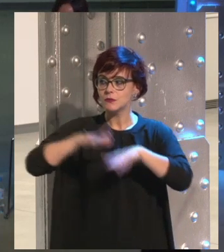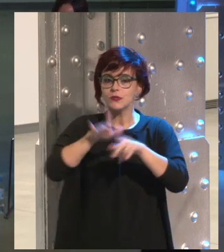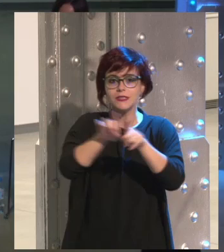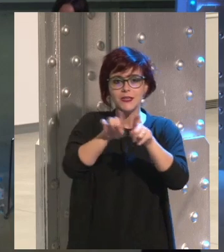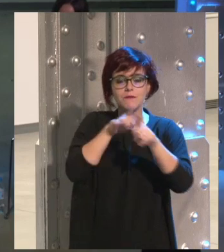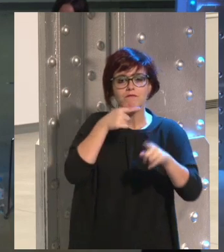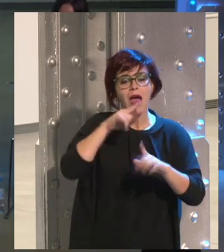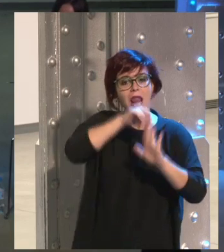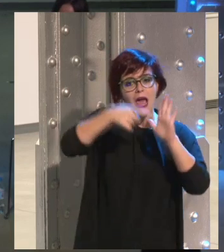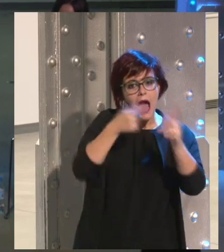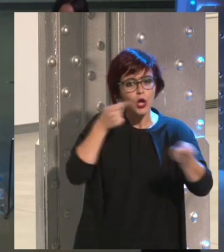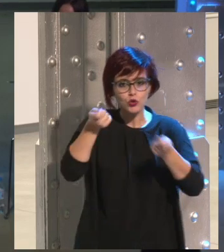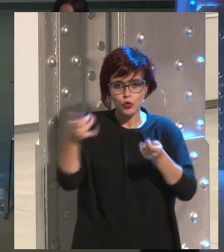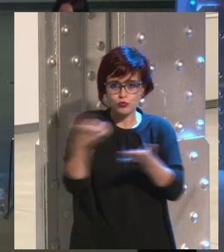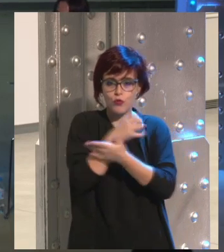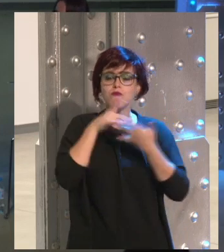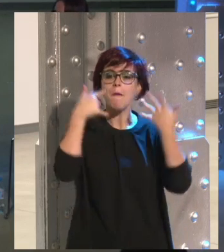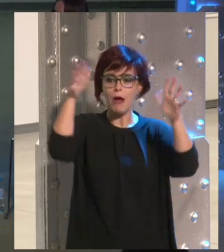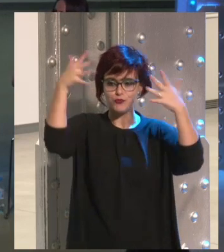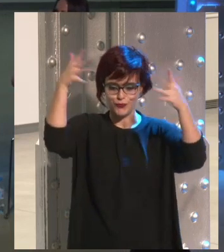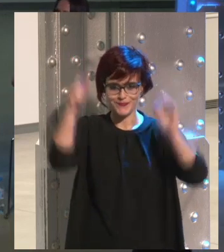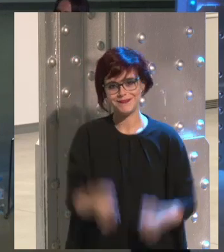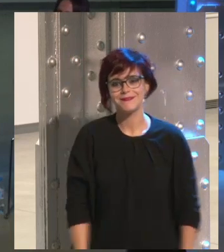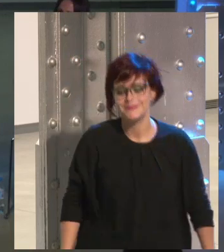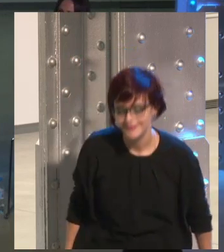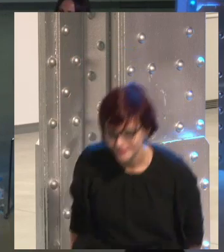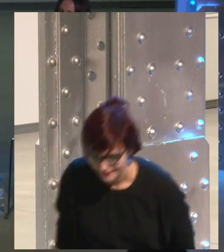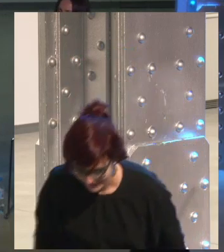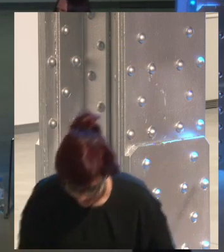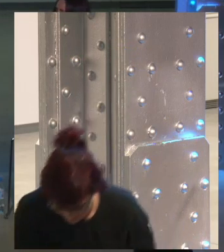en aspectos legales como regulatorios y de políticas. Un aplauso para ella, por favor. Gracias.